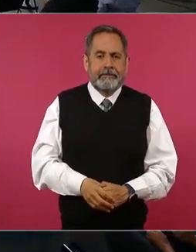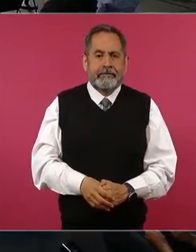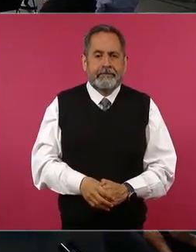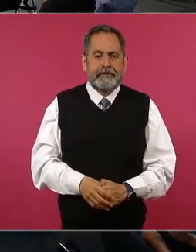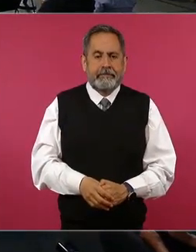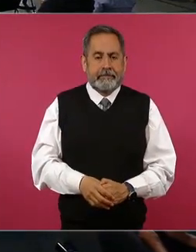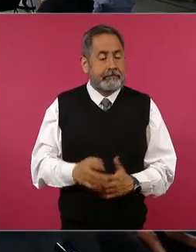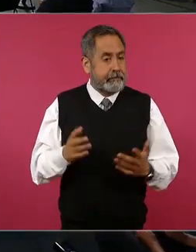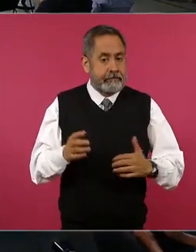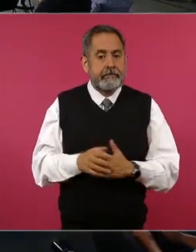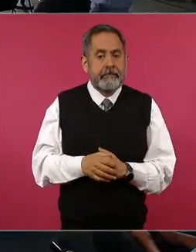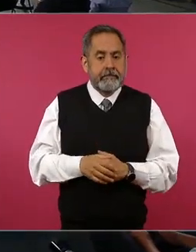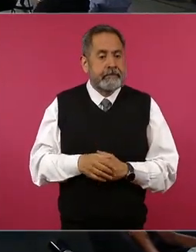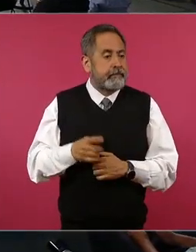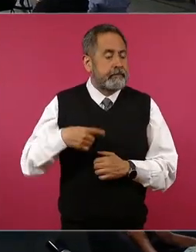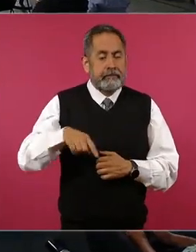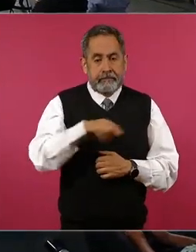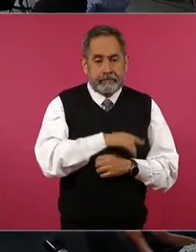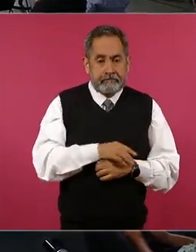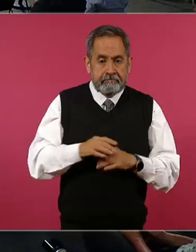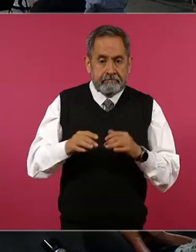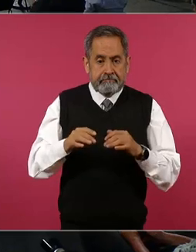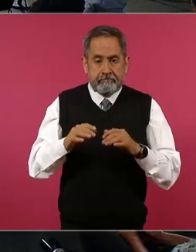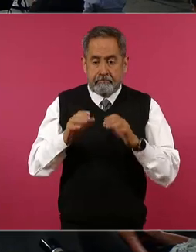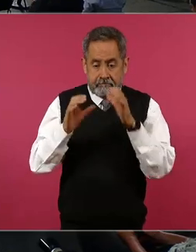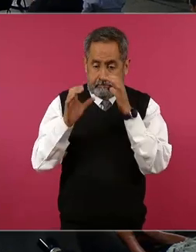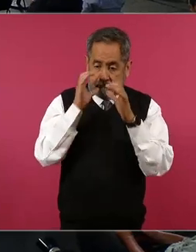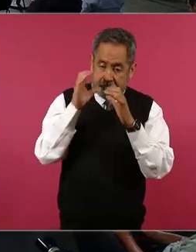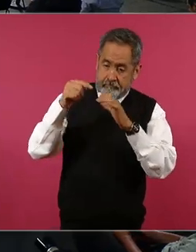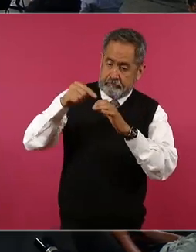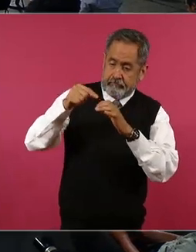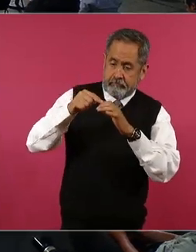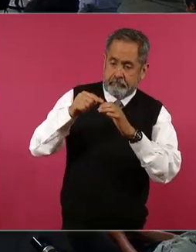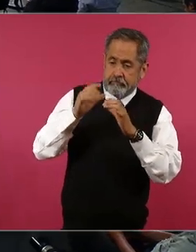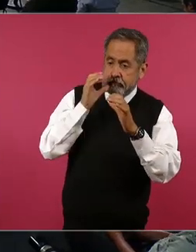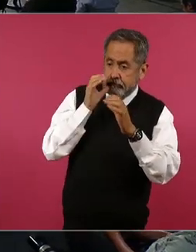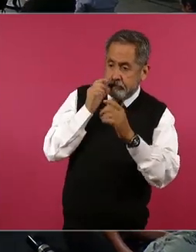porque la comunicación son mensajes de ida y vuelta